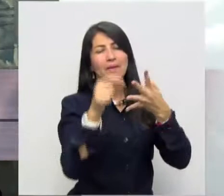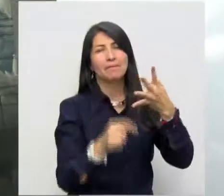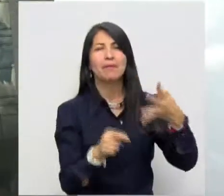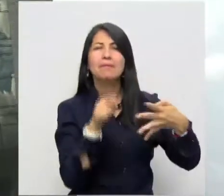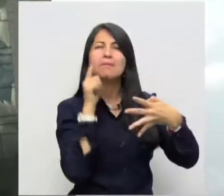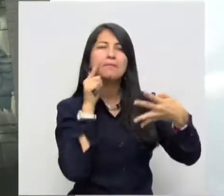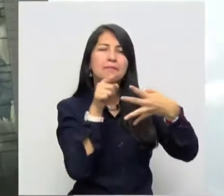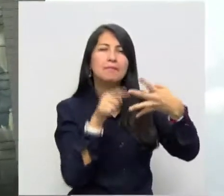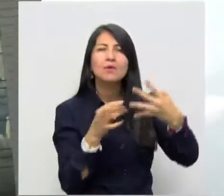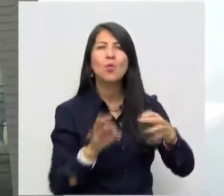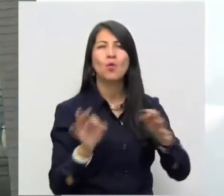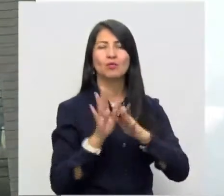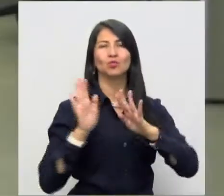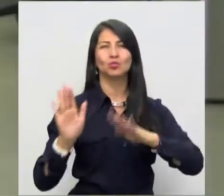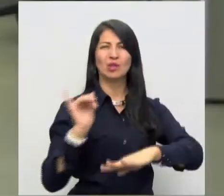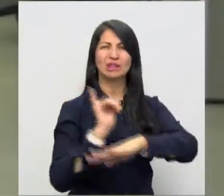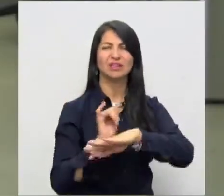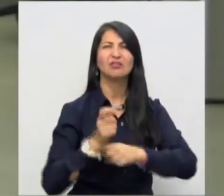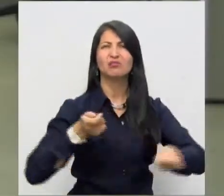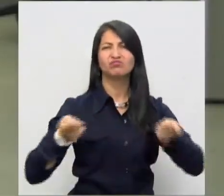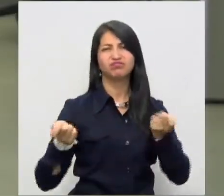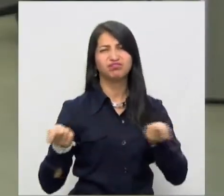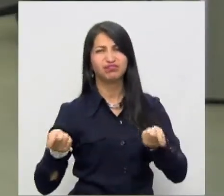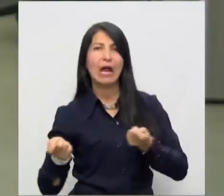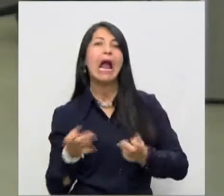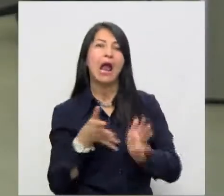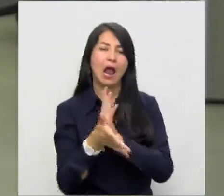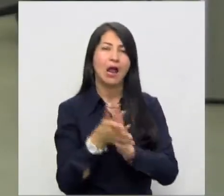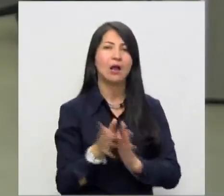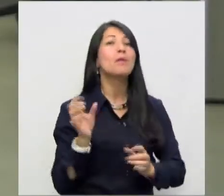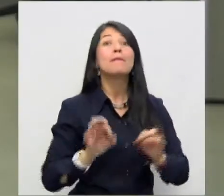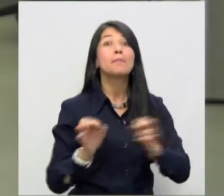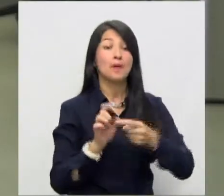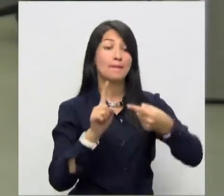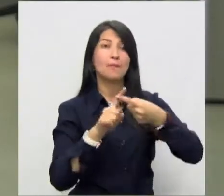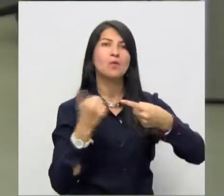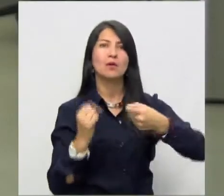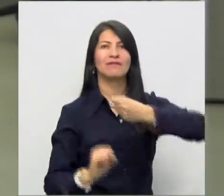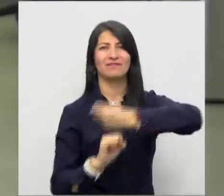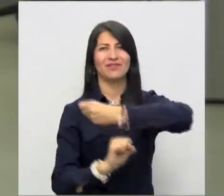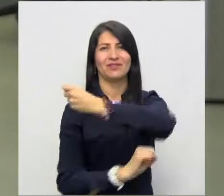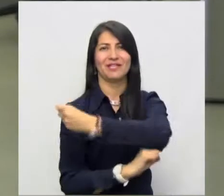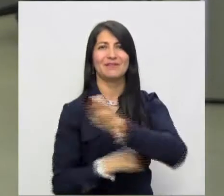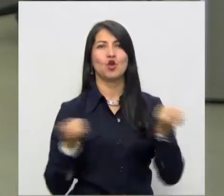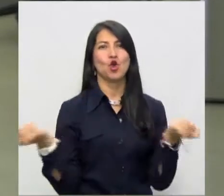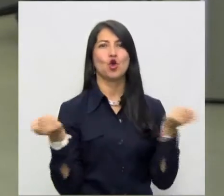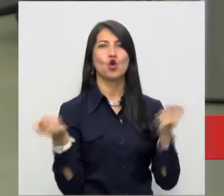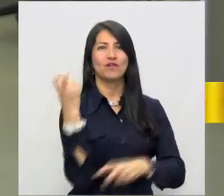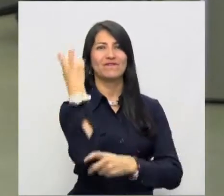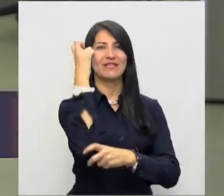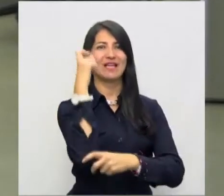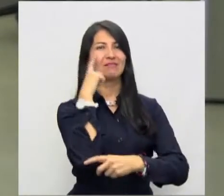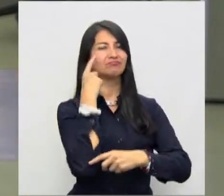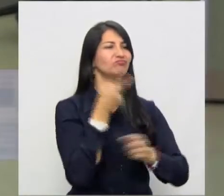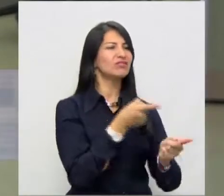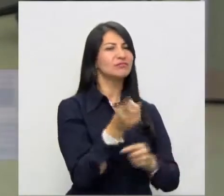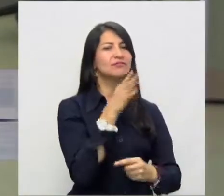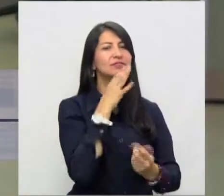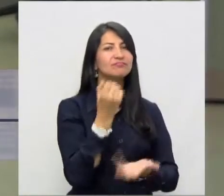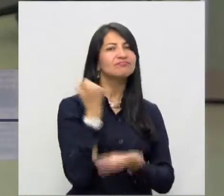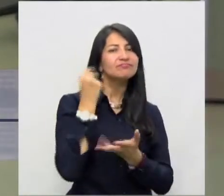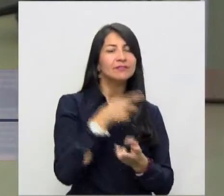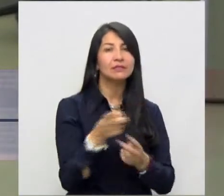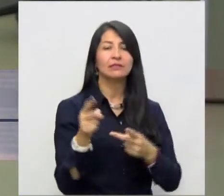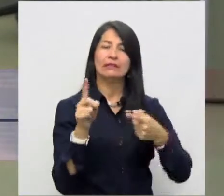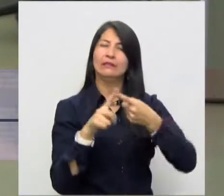cristalizar su plan institucional. Ese primer punto es el fortalecimiento del control fiscal. Y fue ese